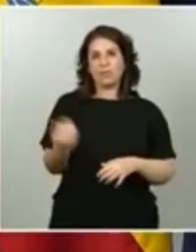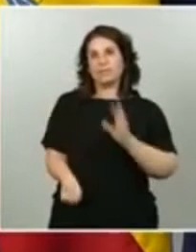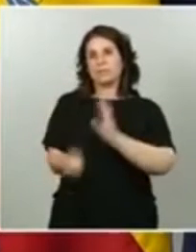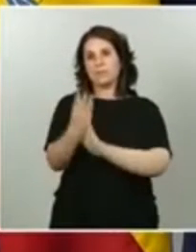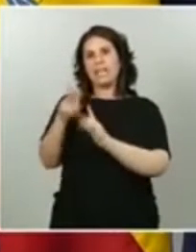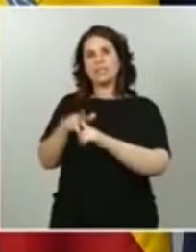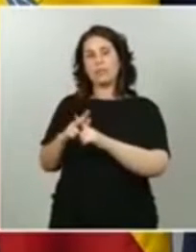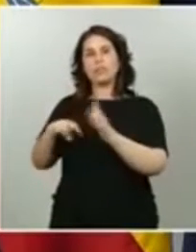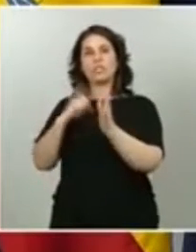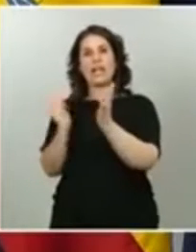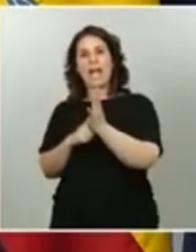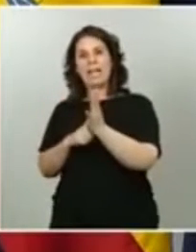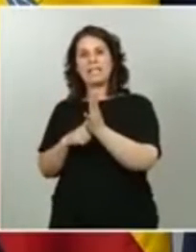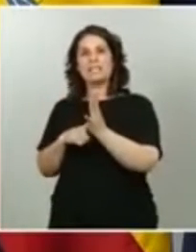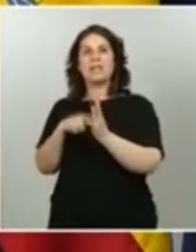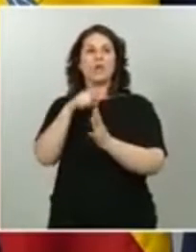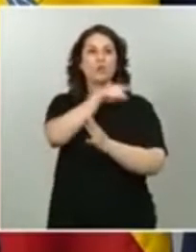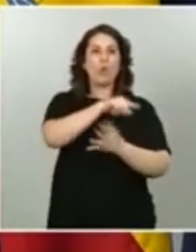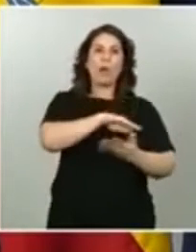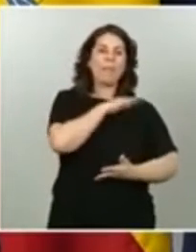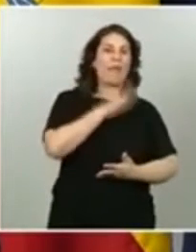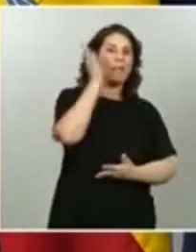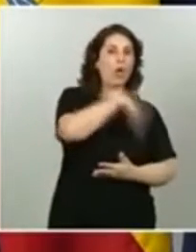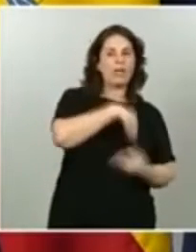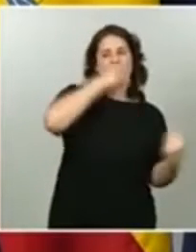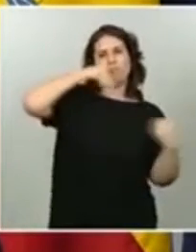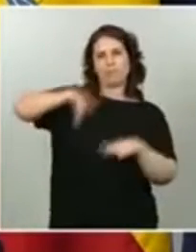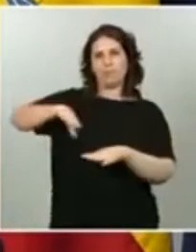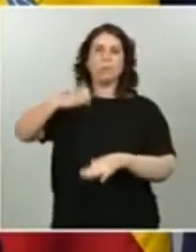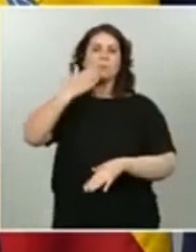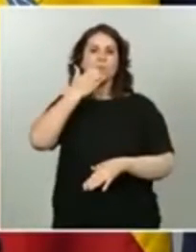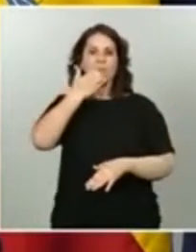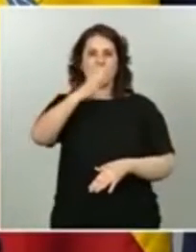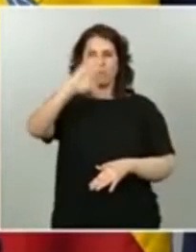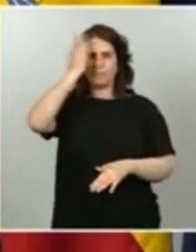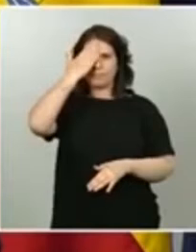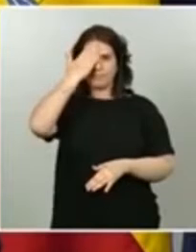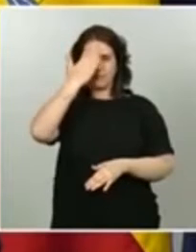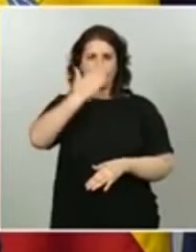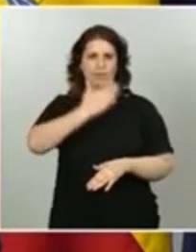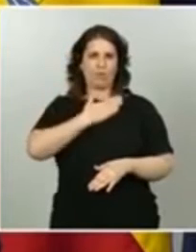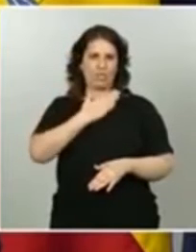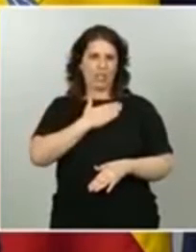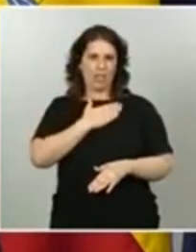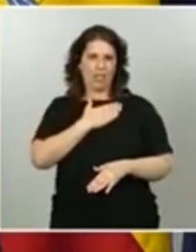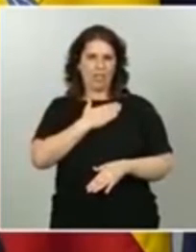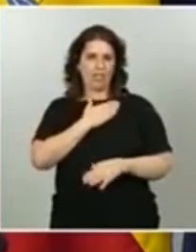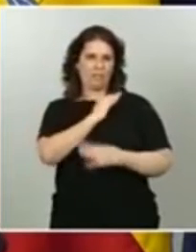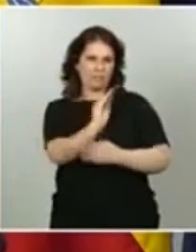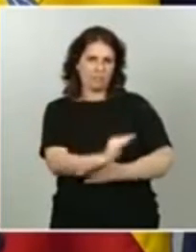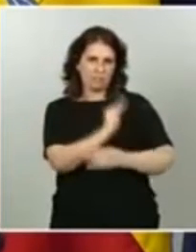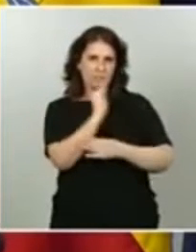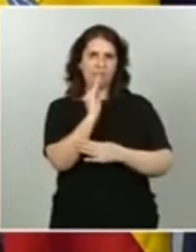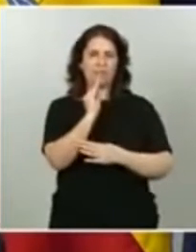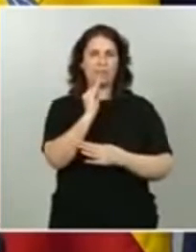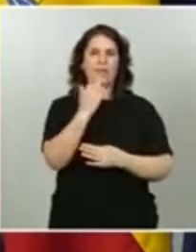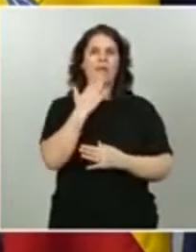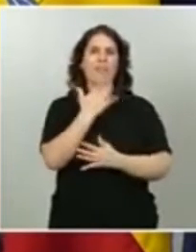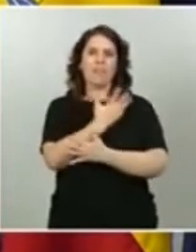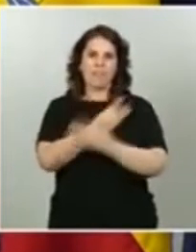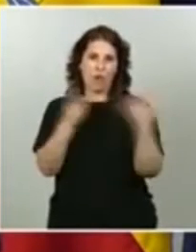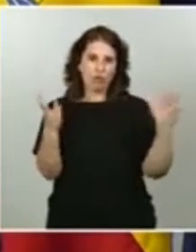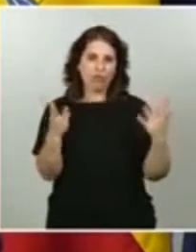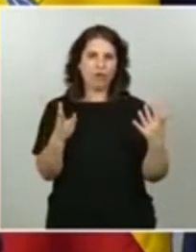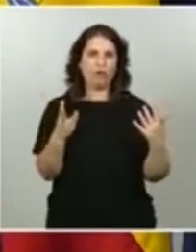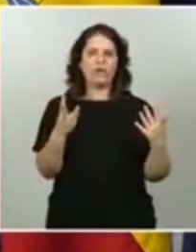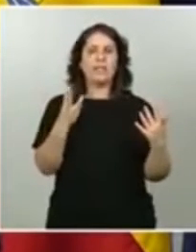esa falta de capacidad. Estoy hablando de la patria potestad prorrogada, cuando se alcanzaba a la mayoría de edad. La rehabilitada, si